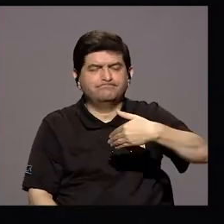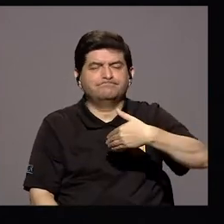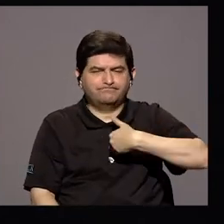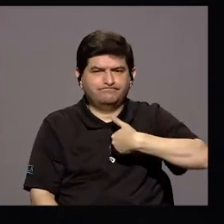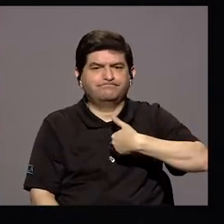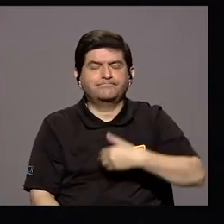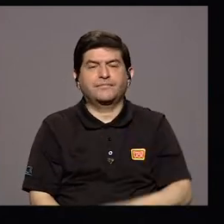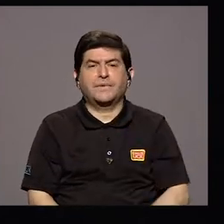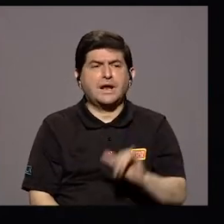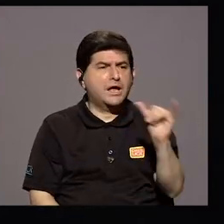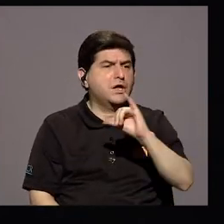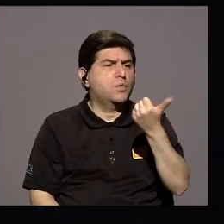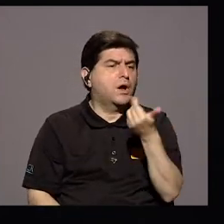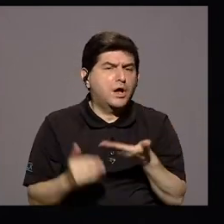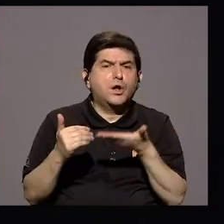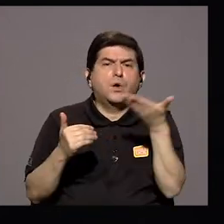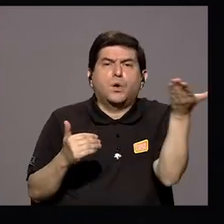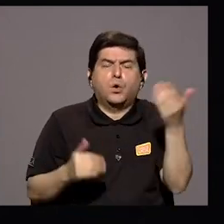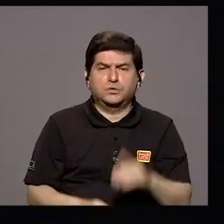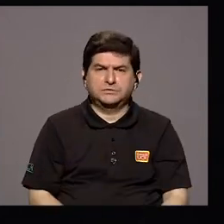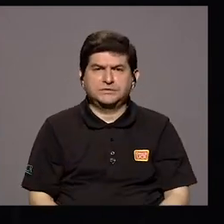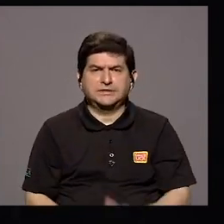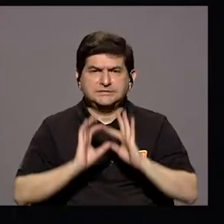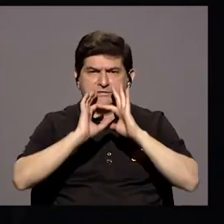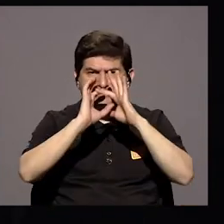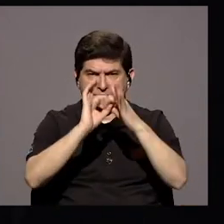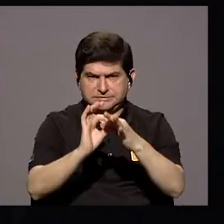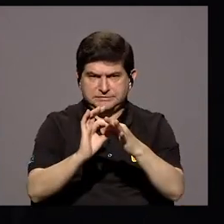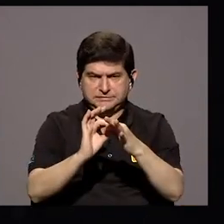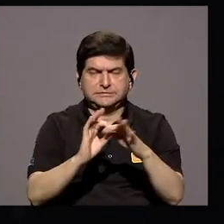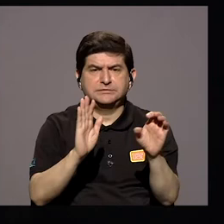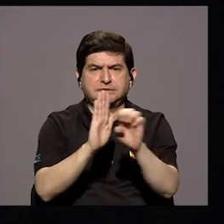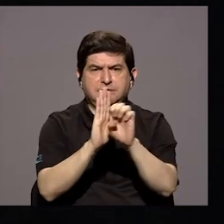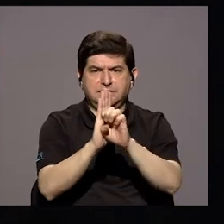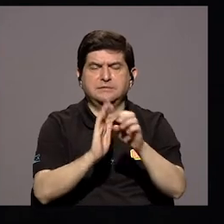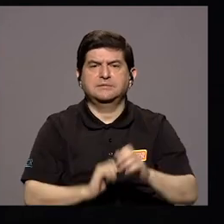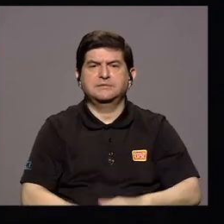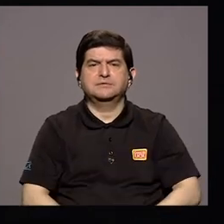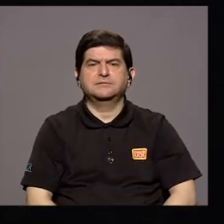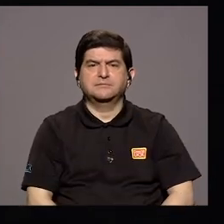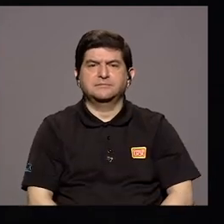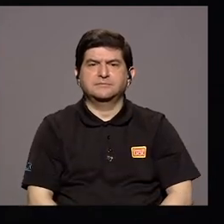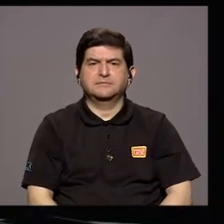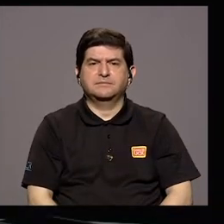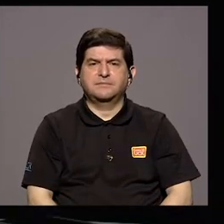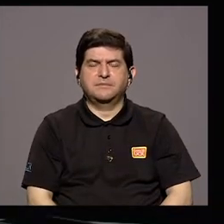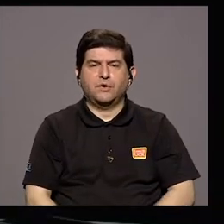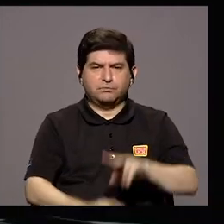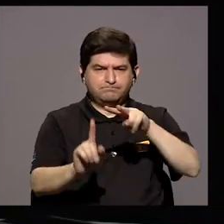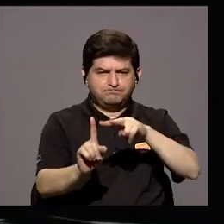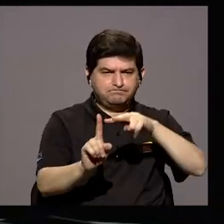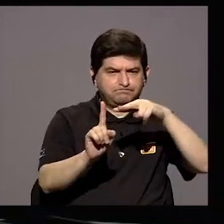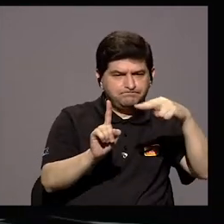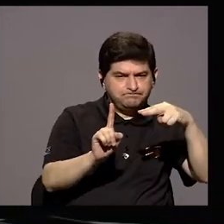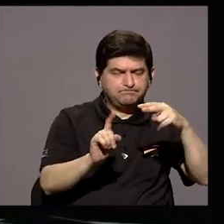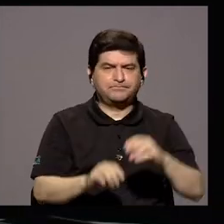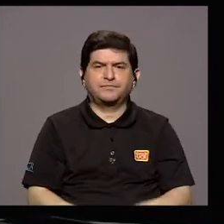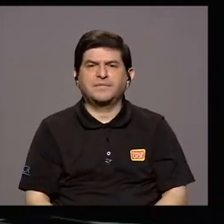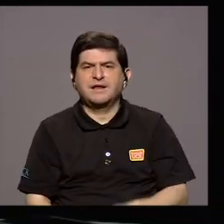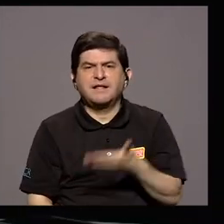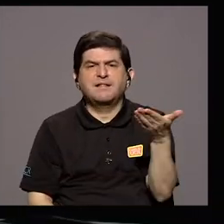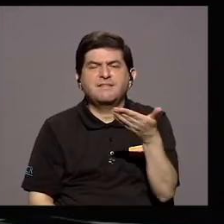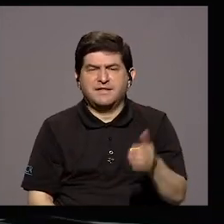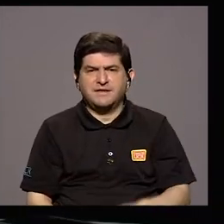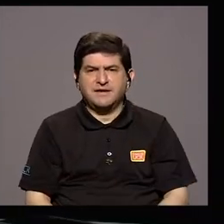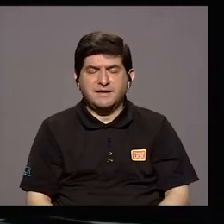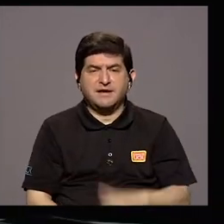Y lo mismo Otras cosas Que tienen que ver Por ejemplo Con Con la Visualización ¿No? De